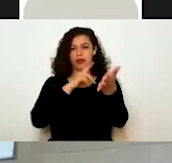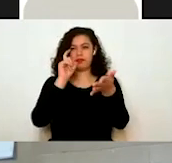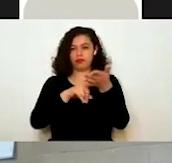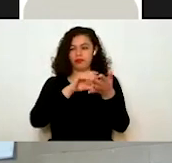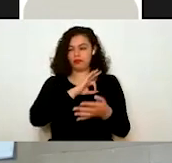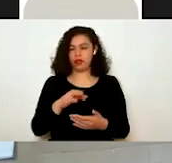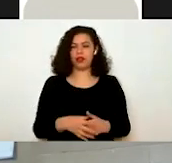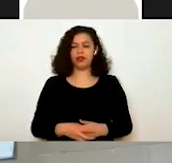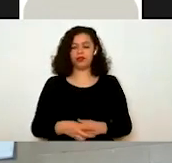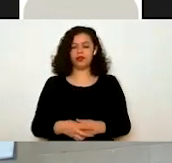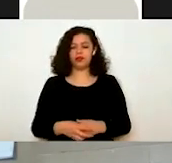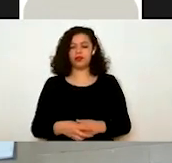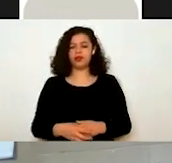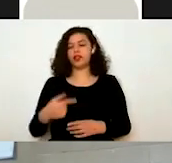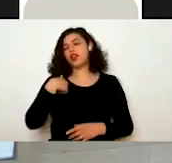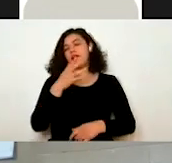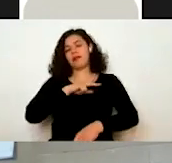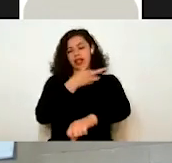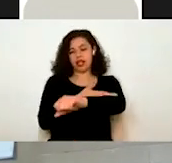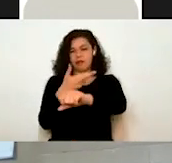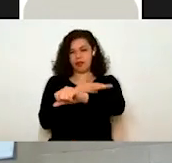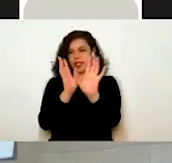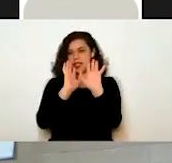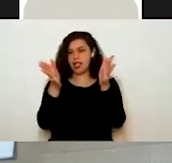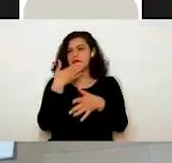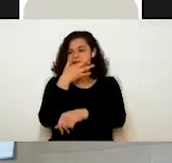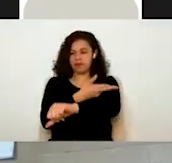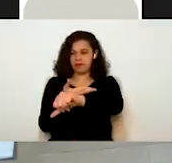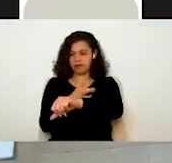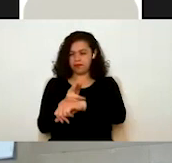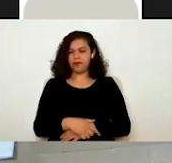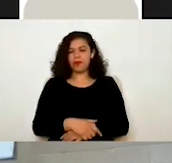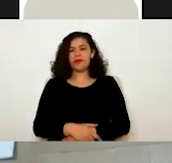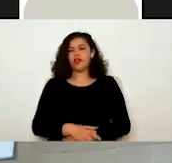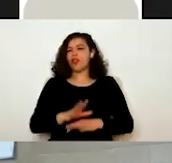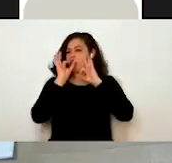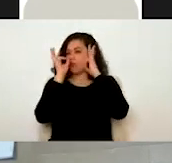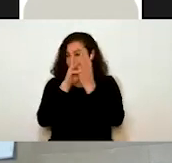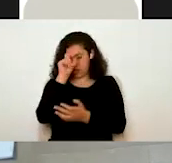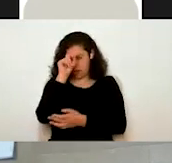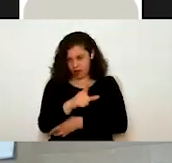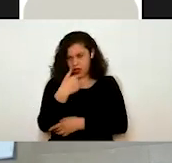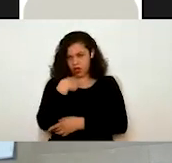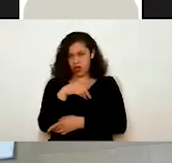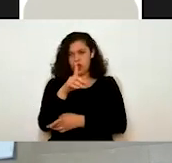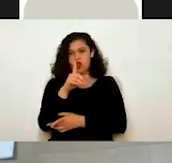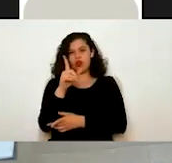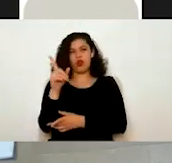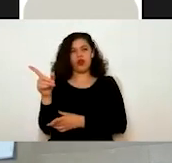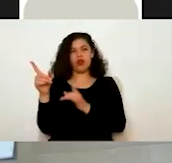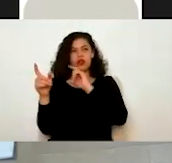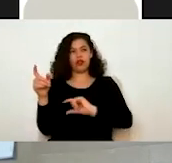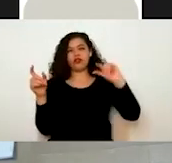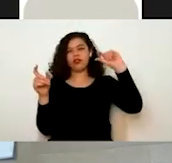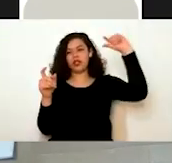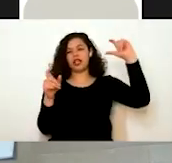puedo ver cómo es que se ha resuelto mi trámite. De igual forma, si yo voy al módulo de estados financieros, aquí